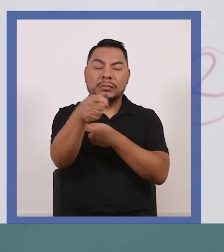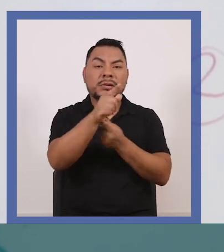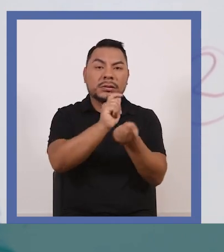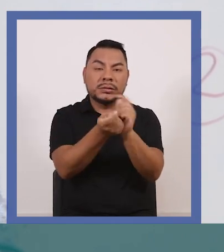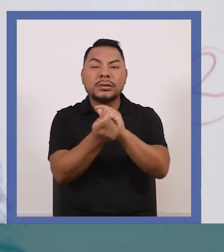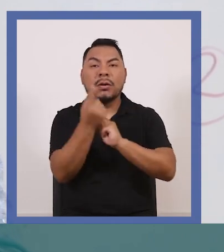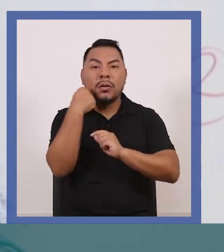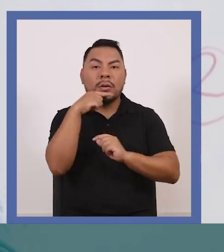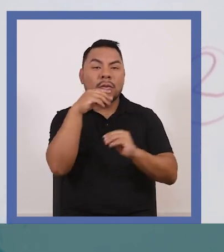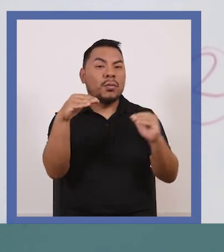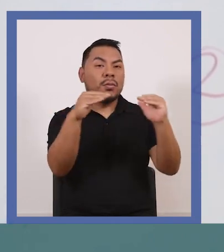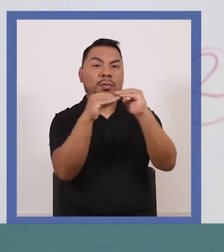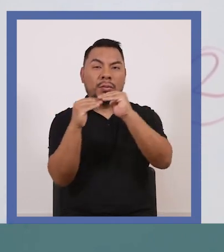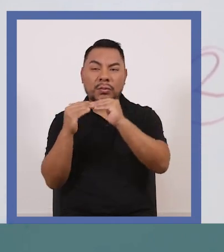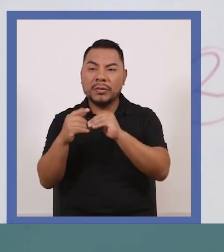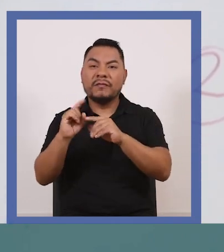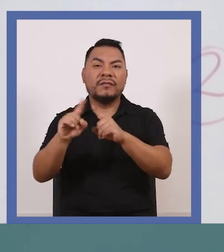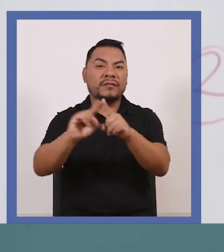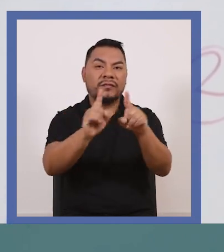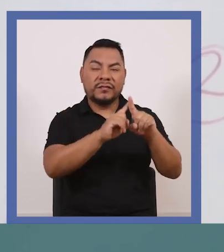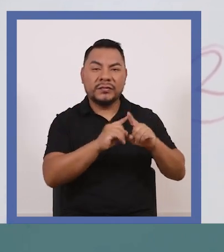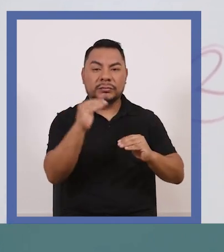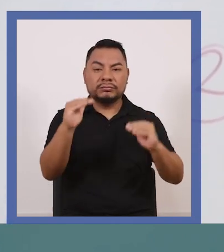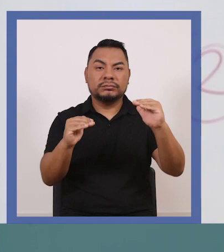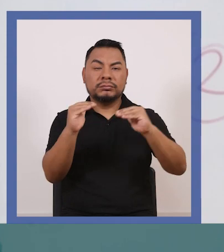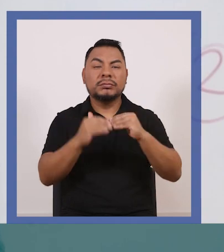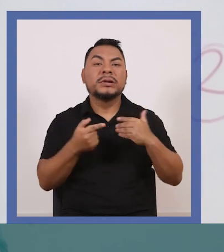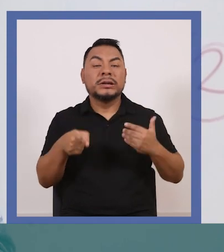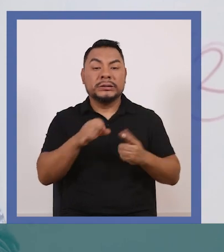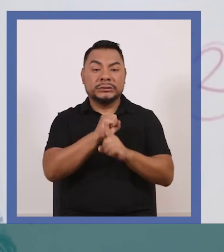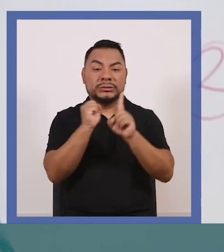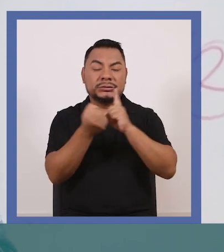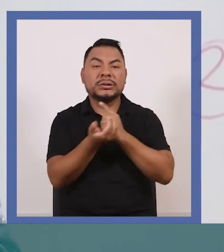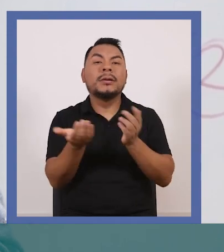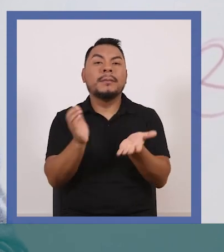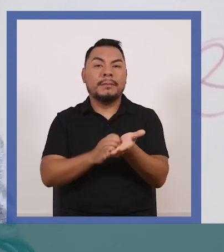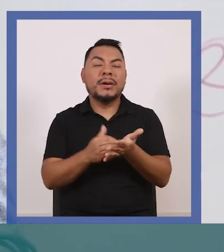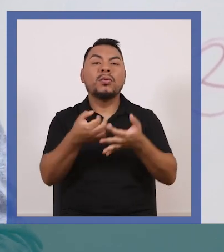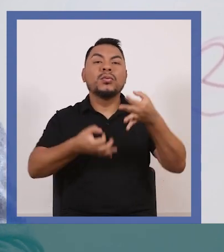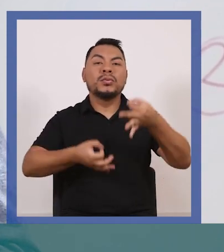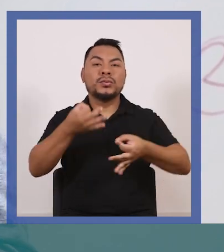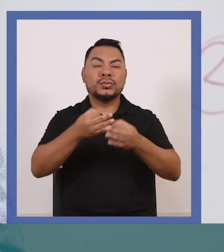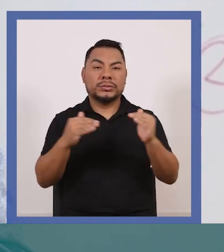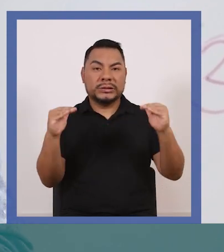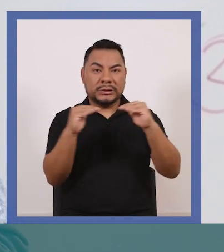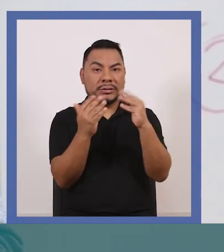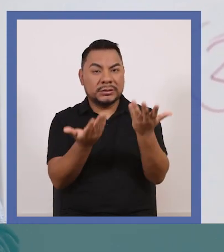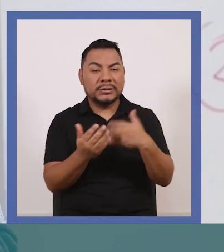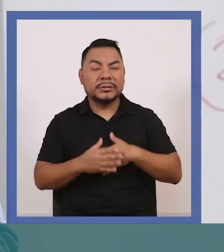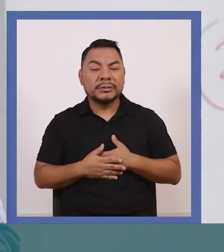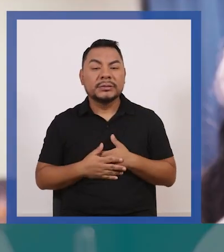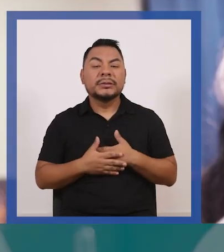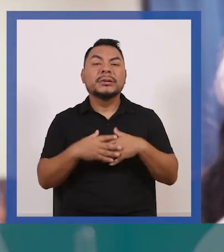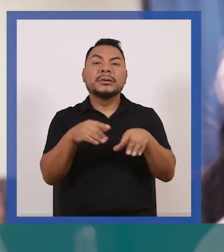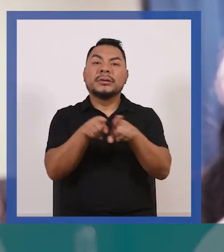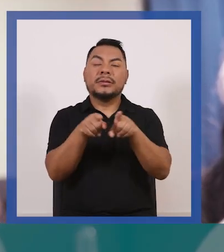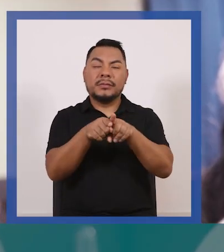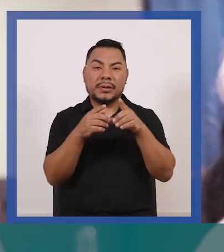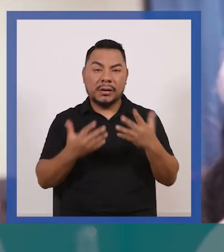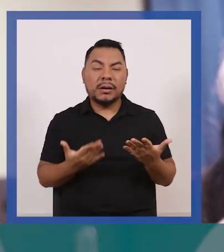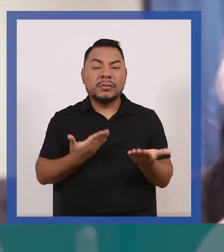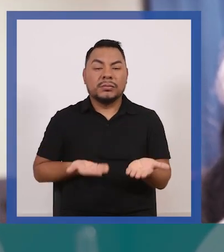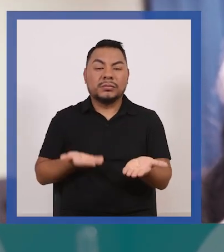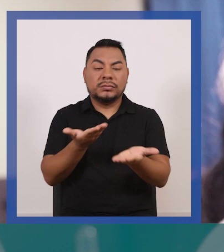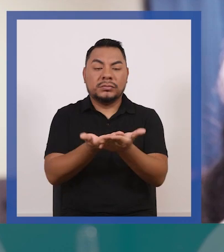roles de género que ayudarían mucho a convertir a nuestra sociedad en una sociedad más justa. Y además,